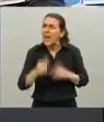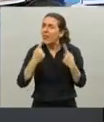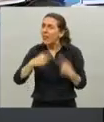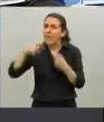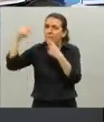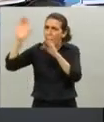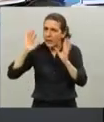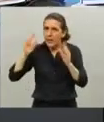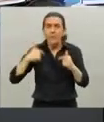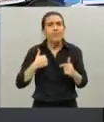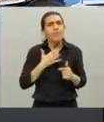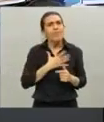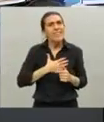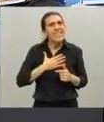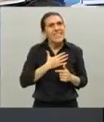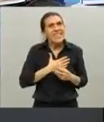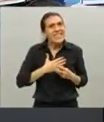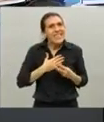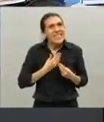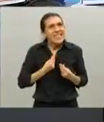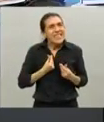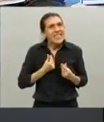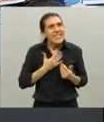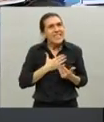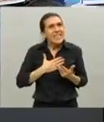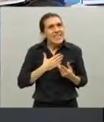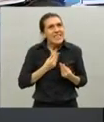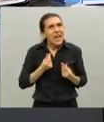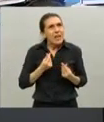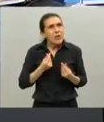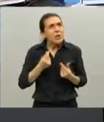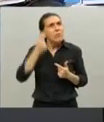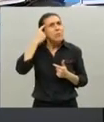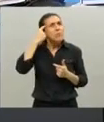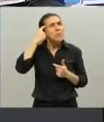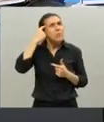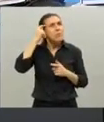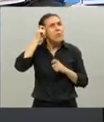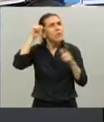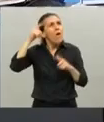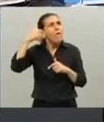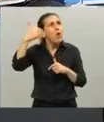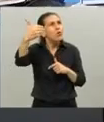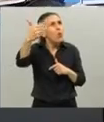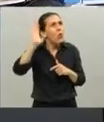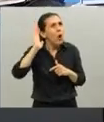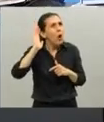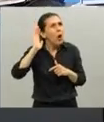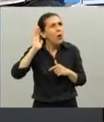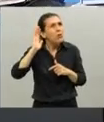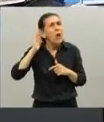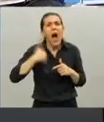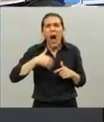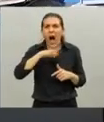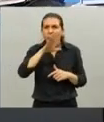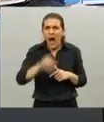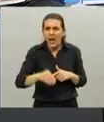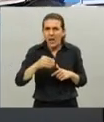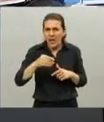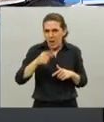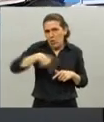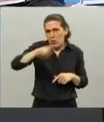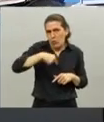me da la sensación que pensando futuro la Argentina puede resolver el problema pero va a tener que